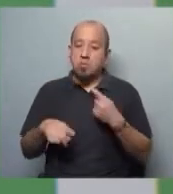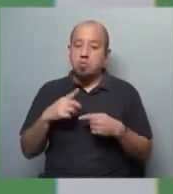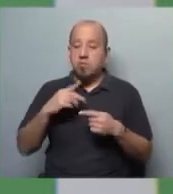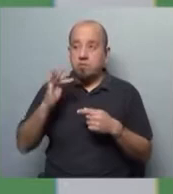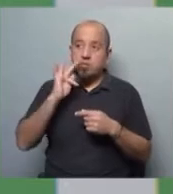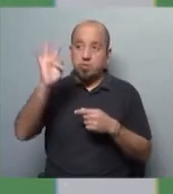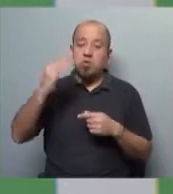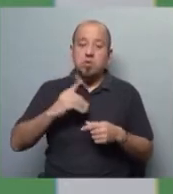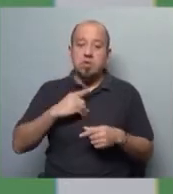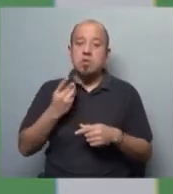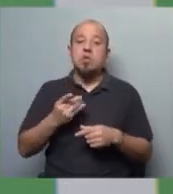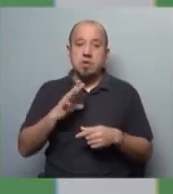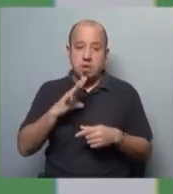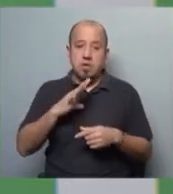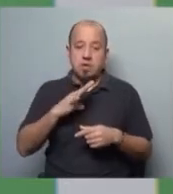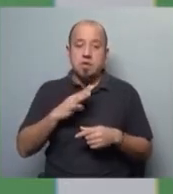que los hay,